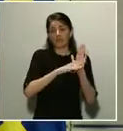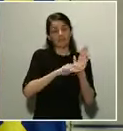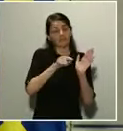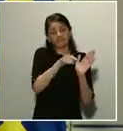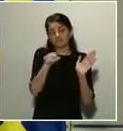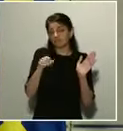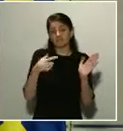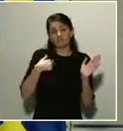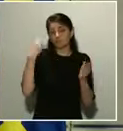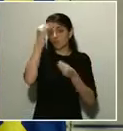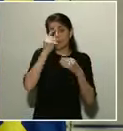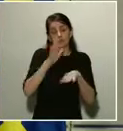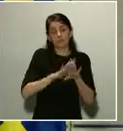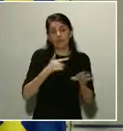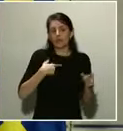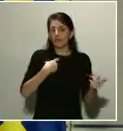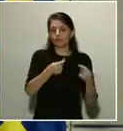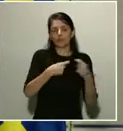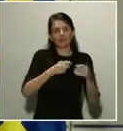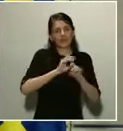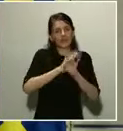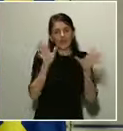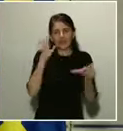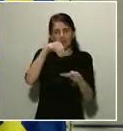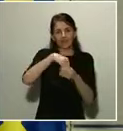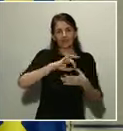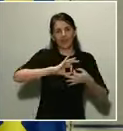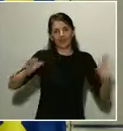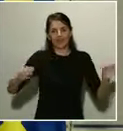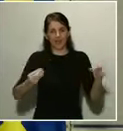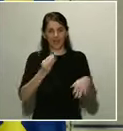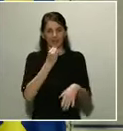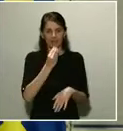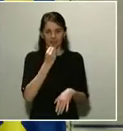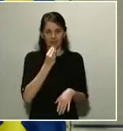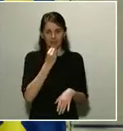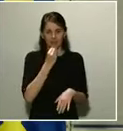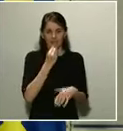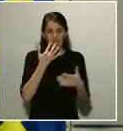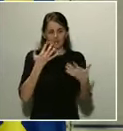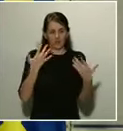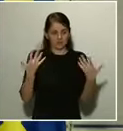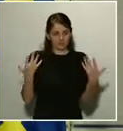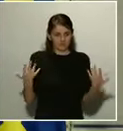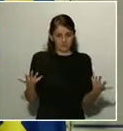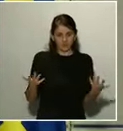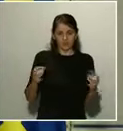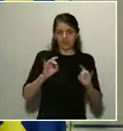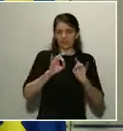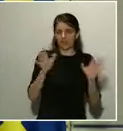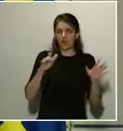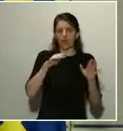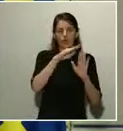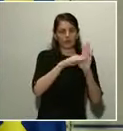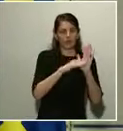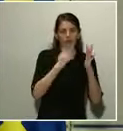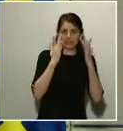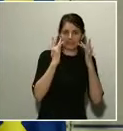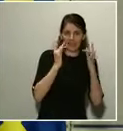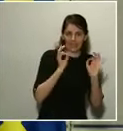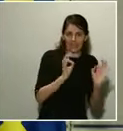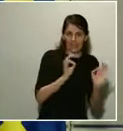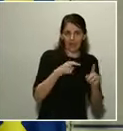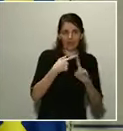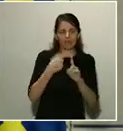cadena alimentaria y yo creo que las condiciones, tanto desde el punto de vista de higiene, de limpieza, como las que los propios establecimientos